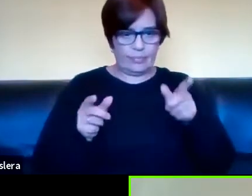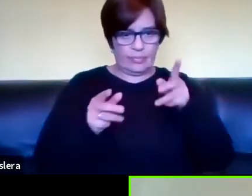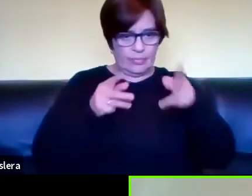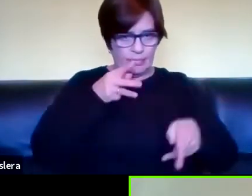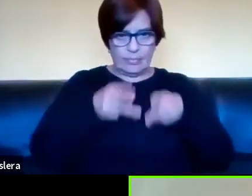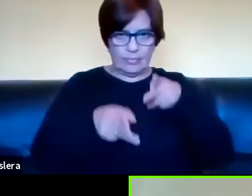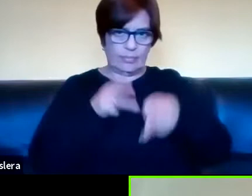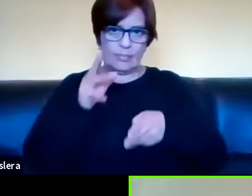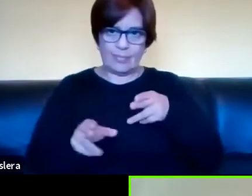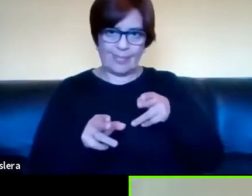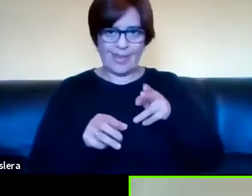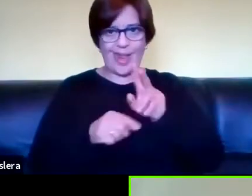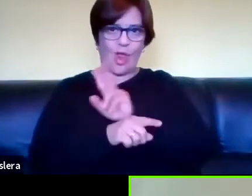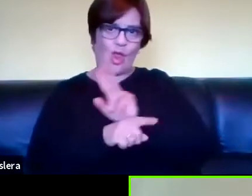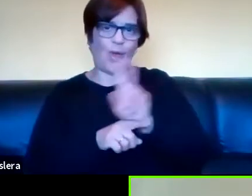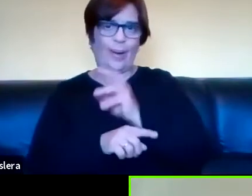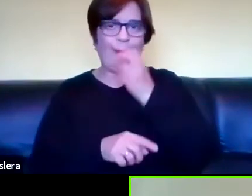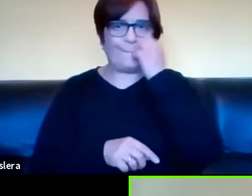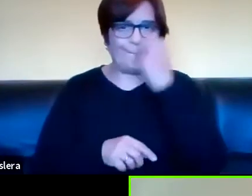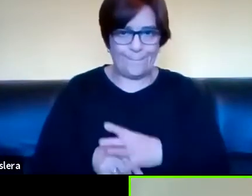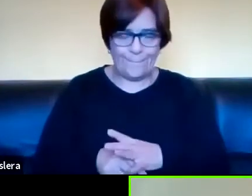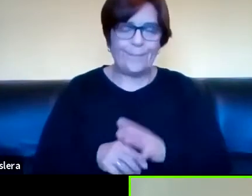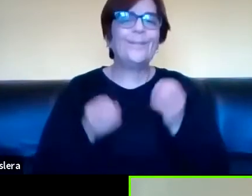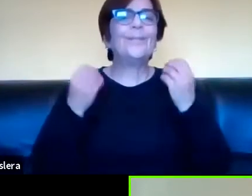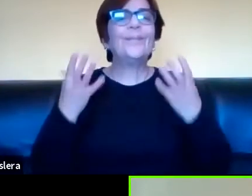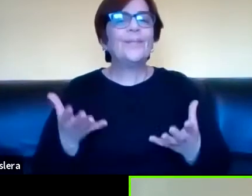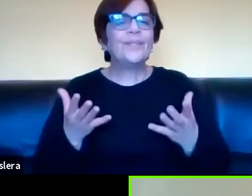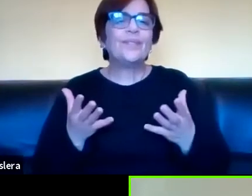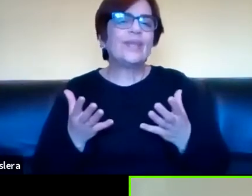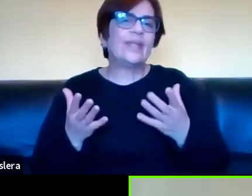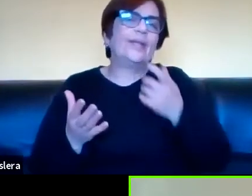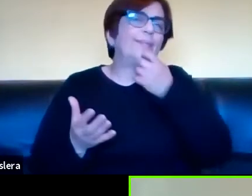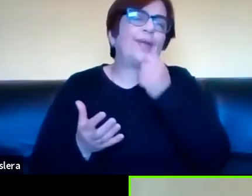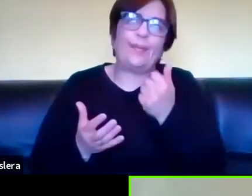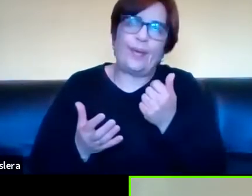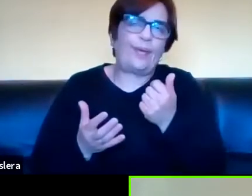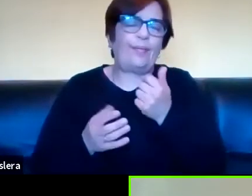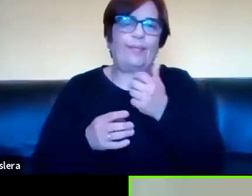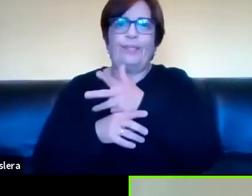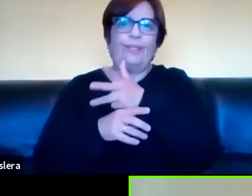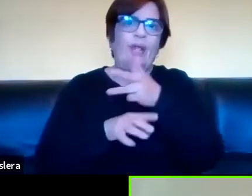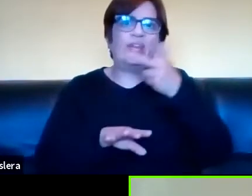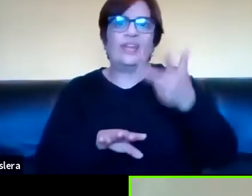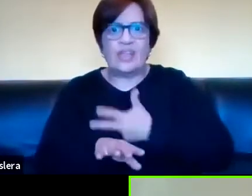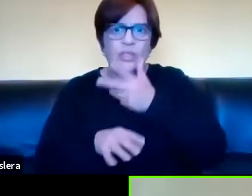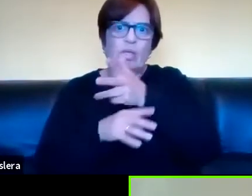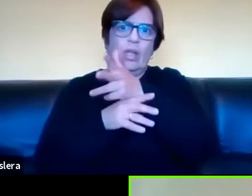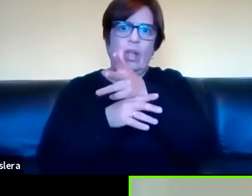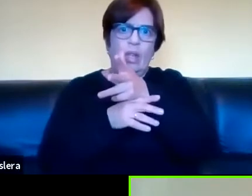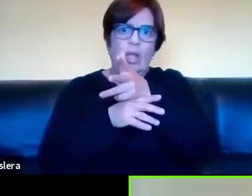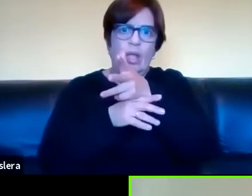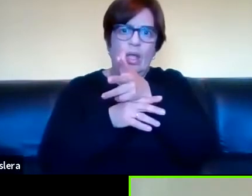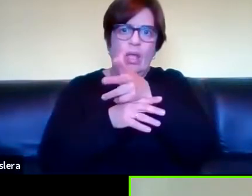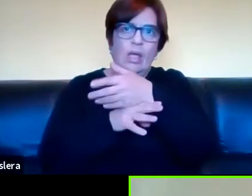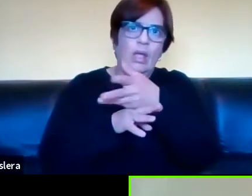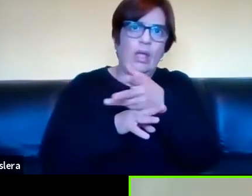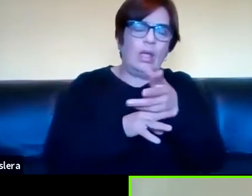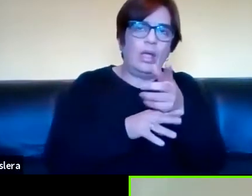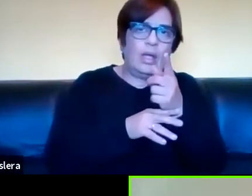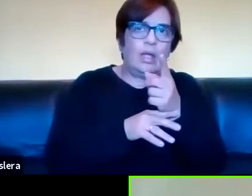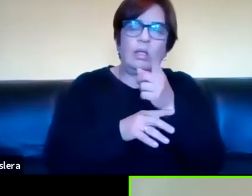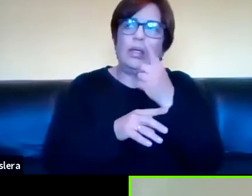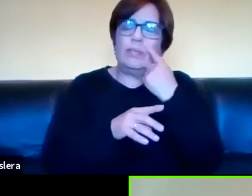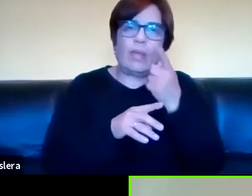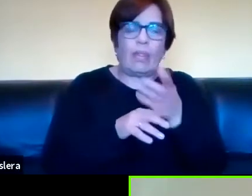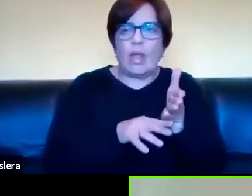más control sobre lo que uno está videograbando porque en realidad si uno por ejemplo videograba tres horas y después se da cuenta que en la hora y